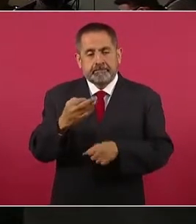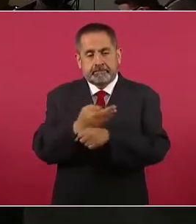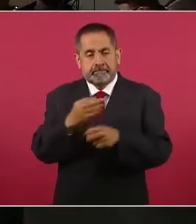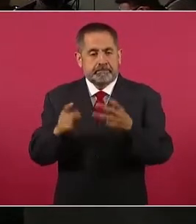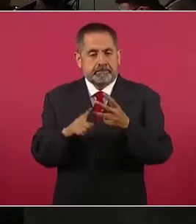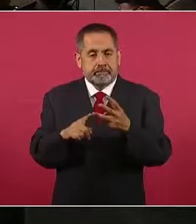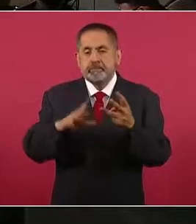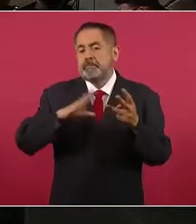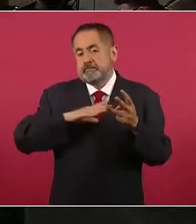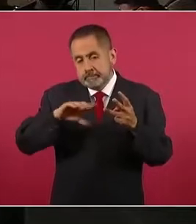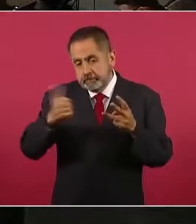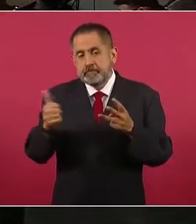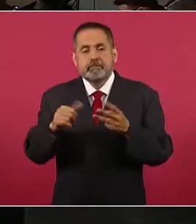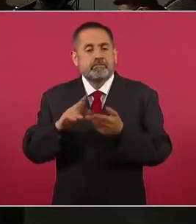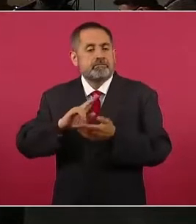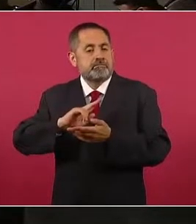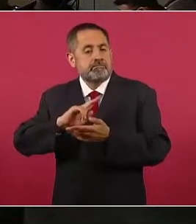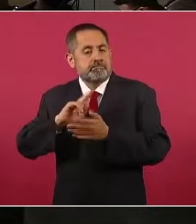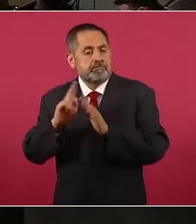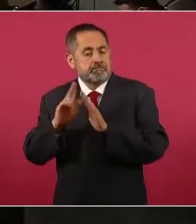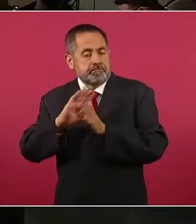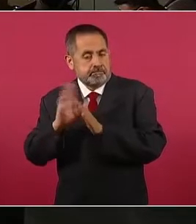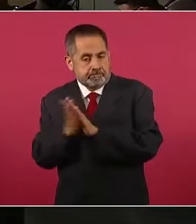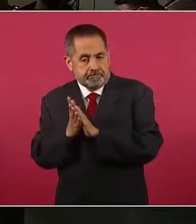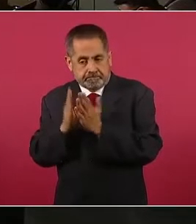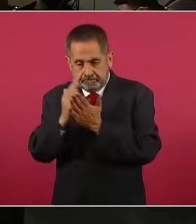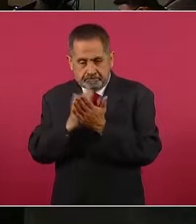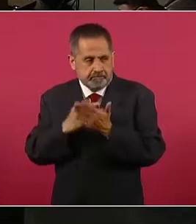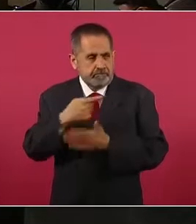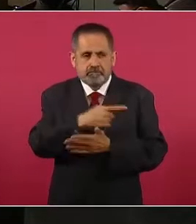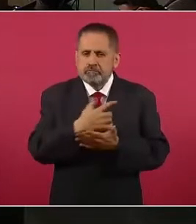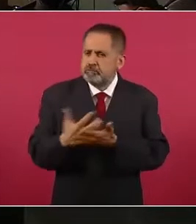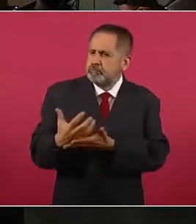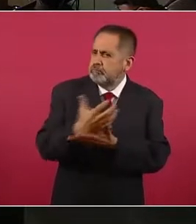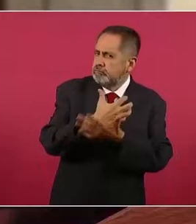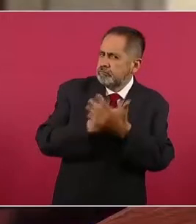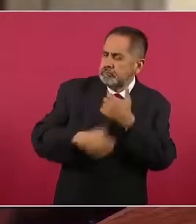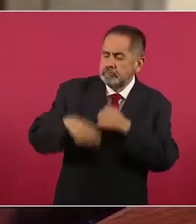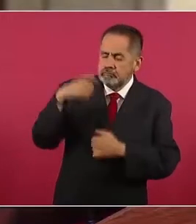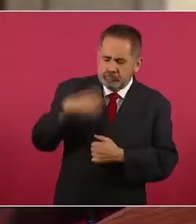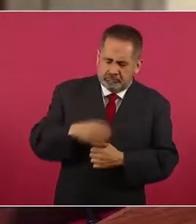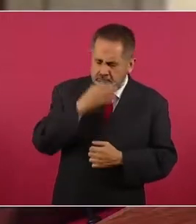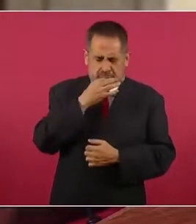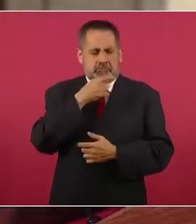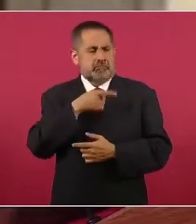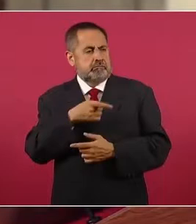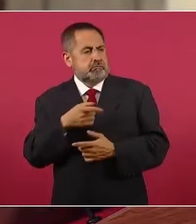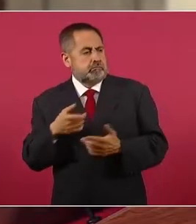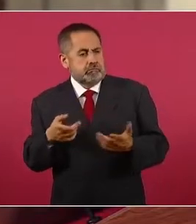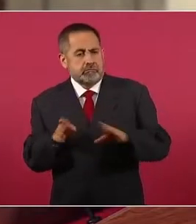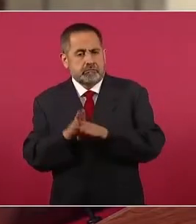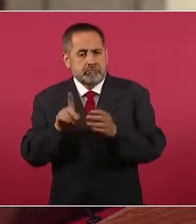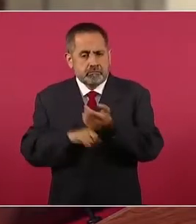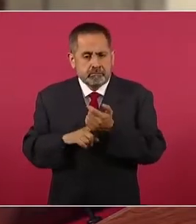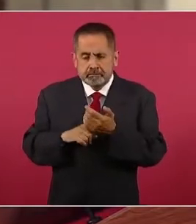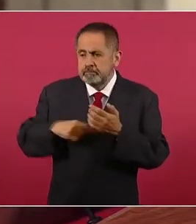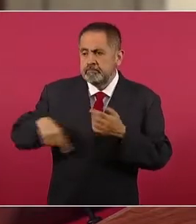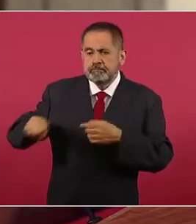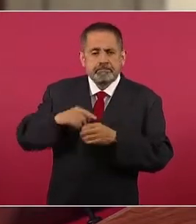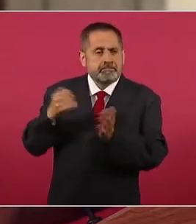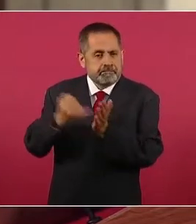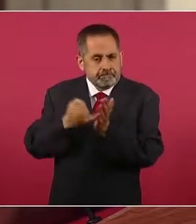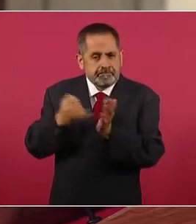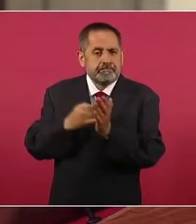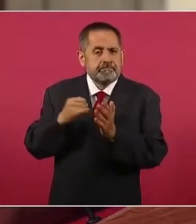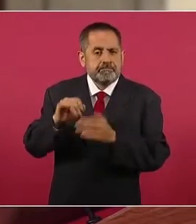existe también una carpeta de investigación por enriquecimiento ilícito en la cual los dictámenes fiscales y